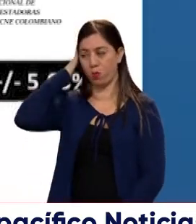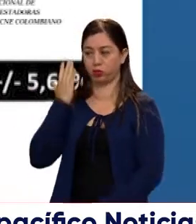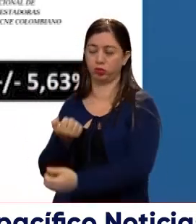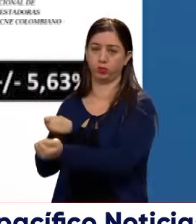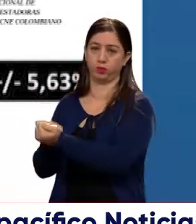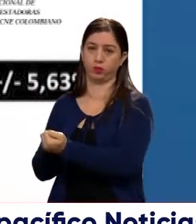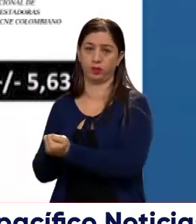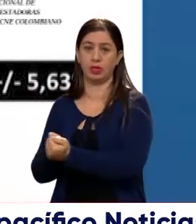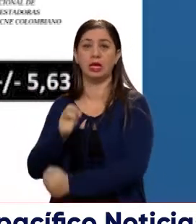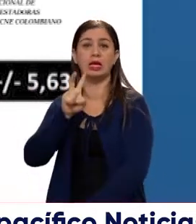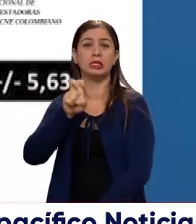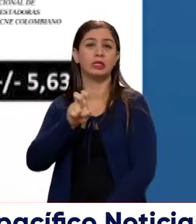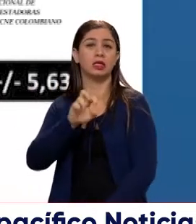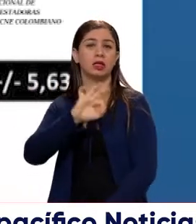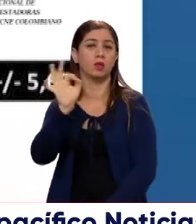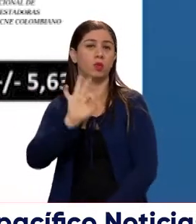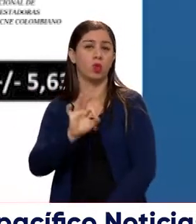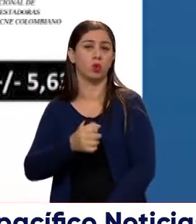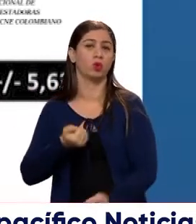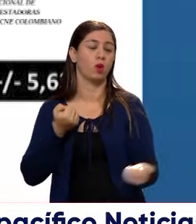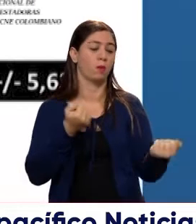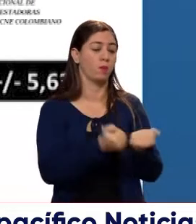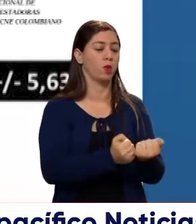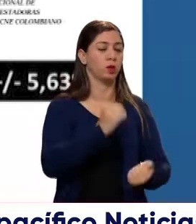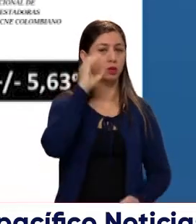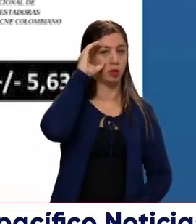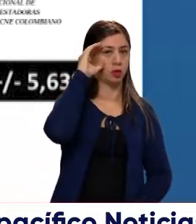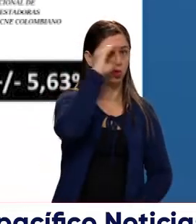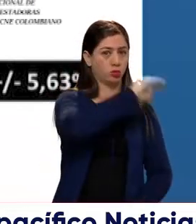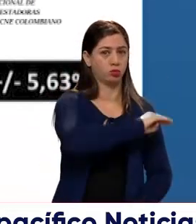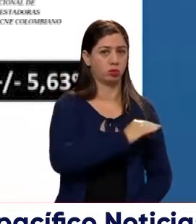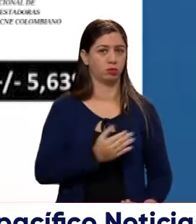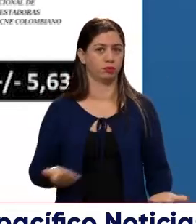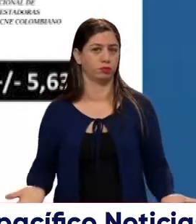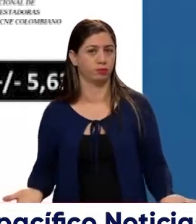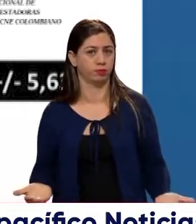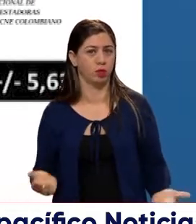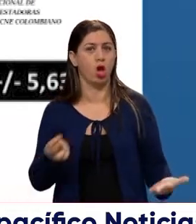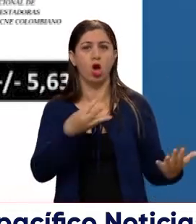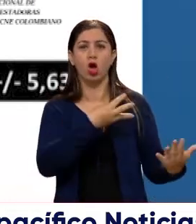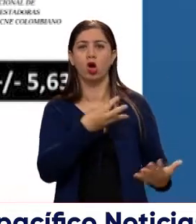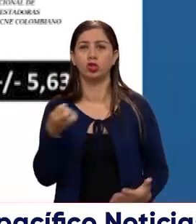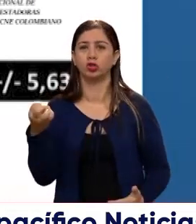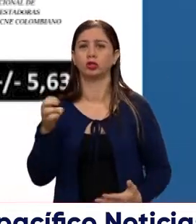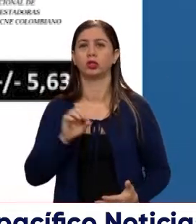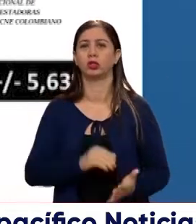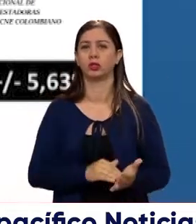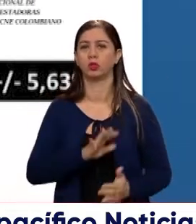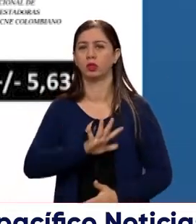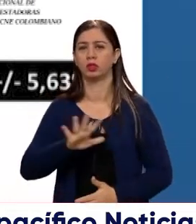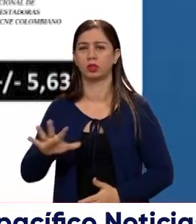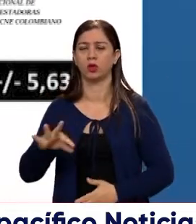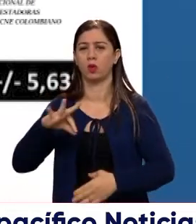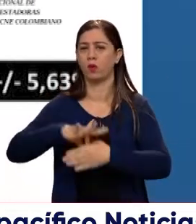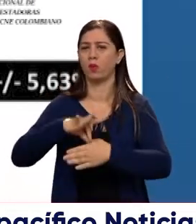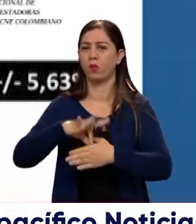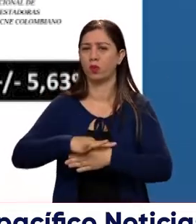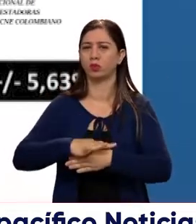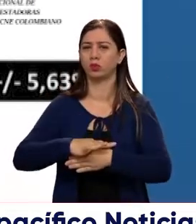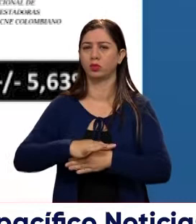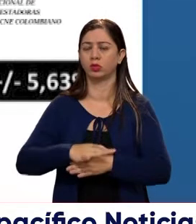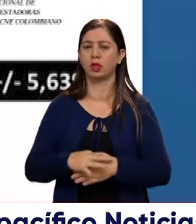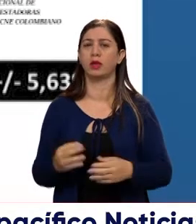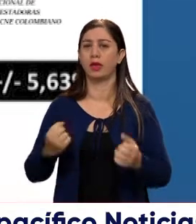y en un 7,6% para Gustavo Petro. Ahora, los 885.268 votos